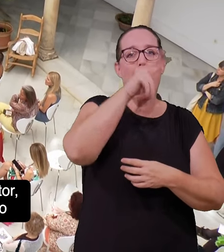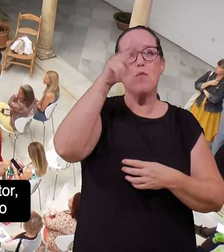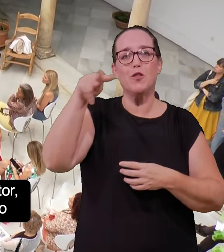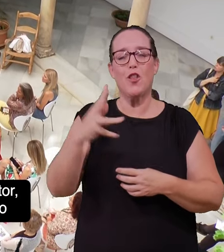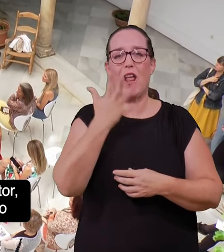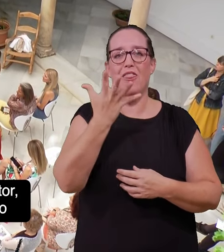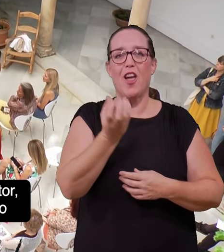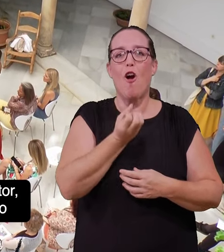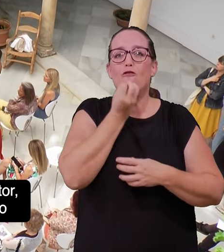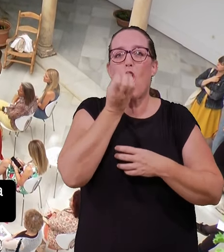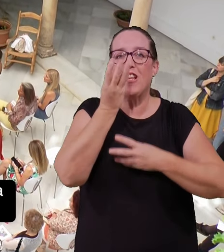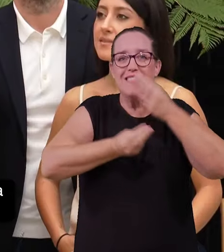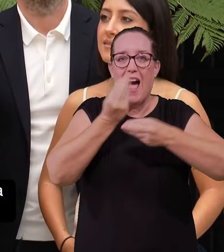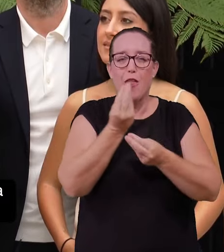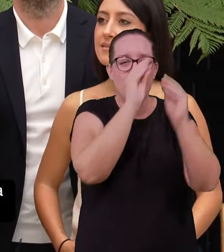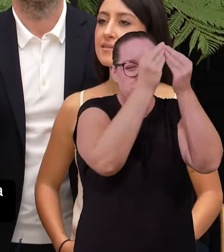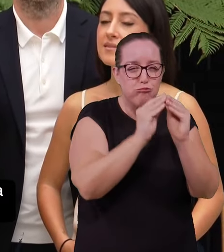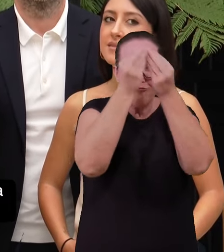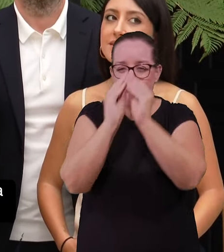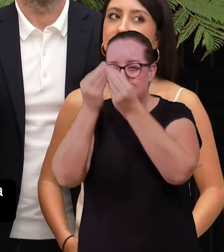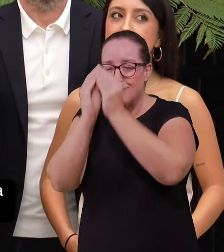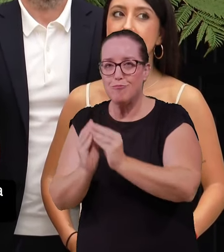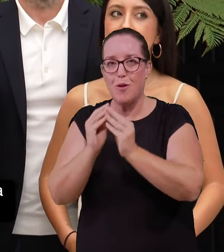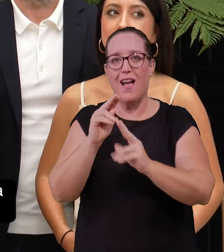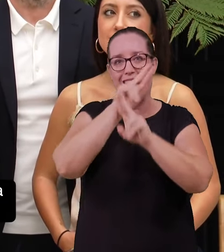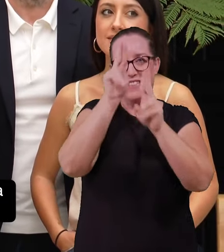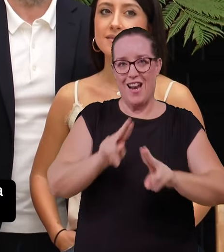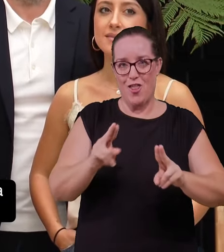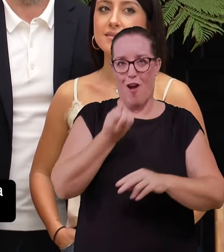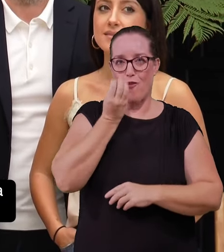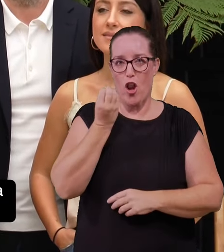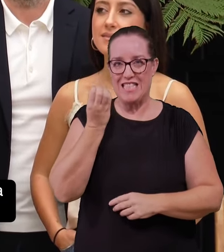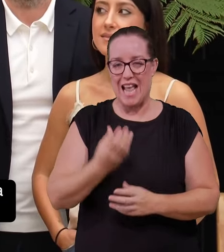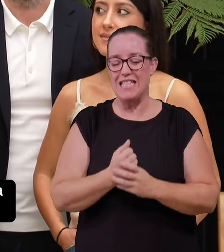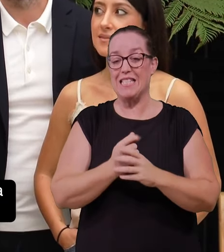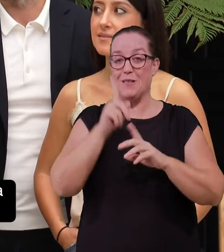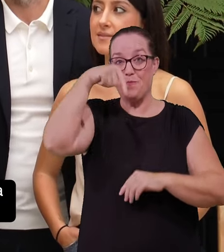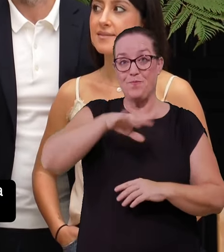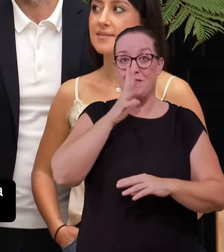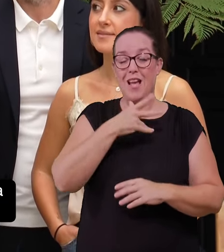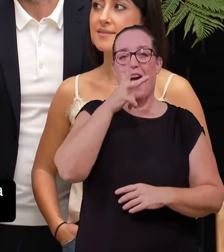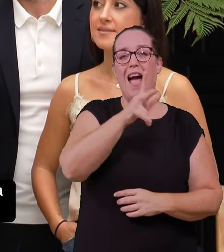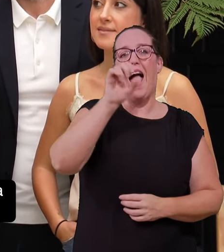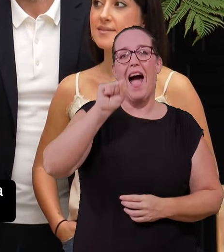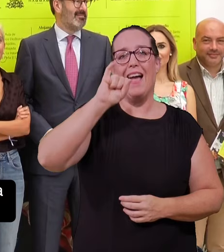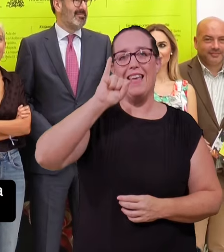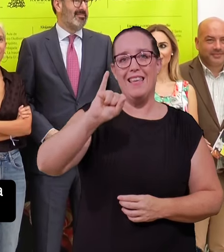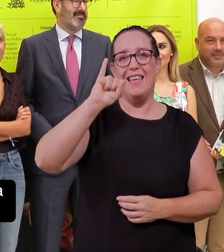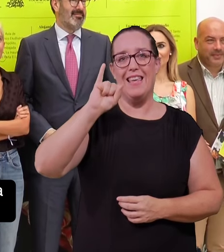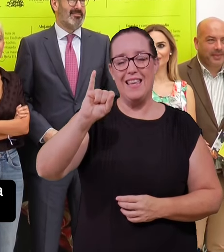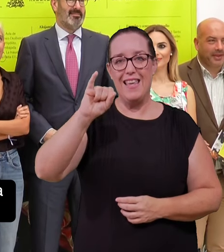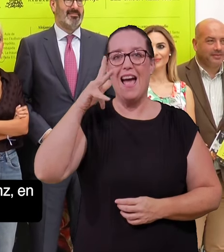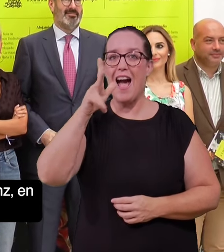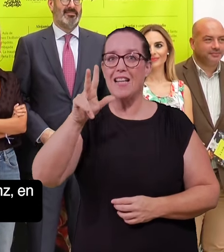instalaciones artísticas de cinco creadores florales de prestigio internacional. En esta ocasión los protagonistas serán